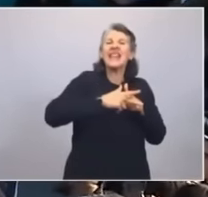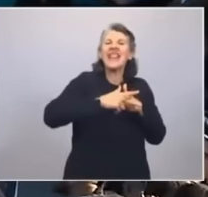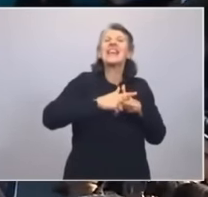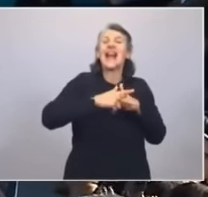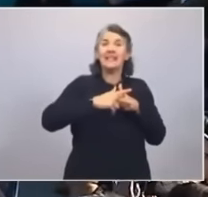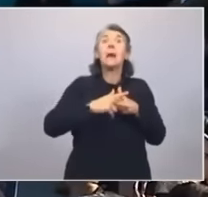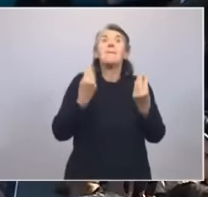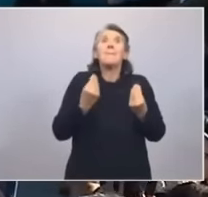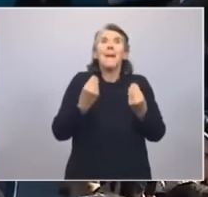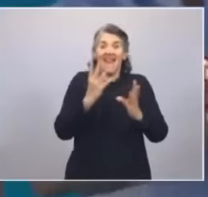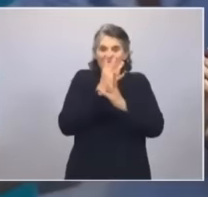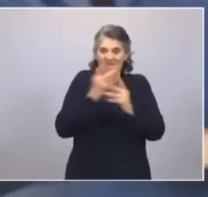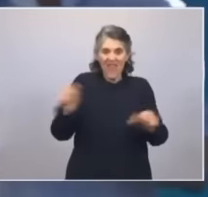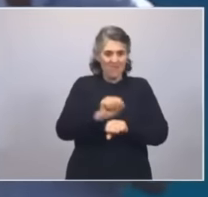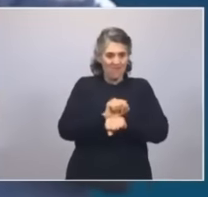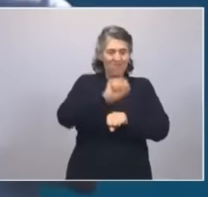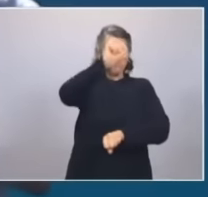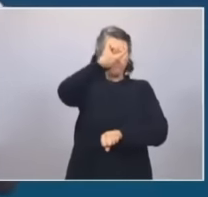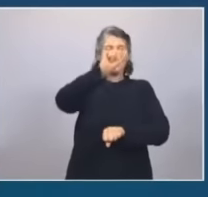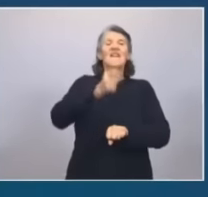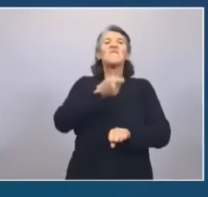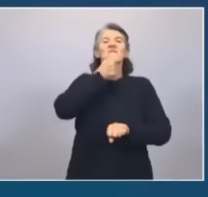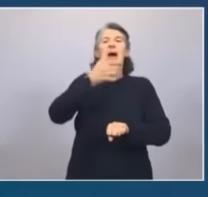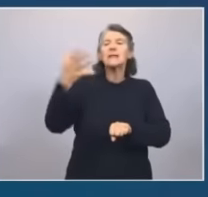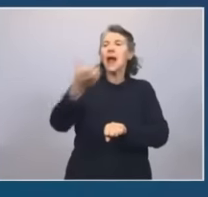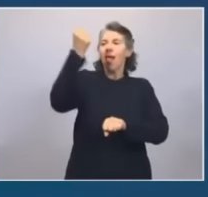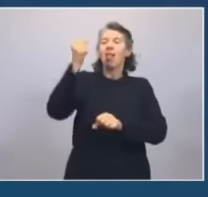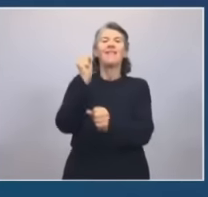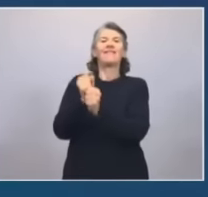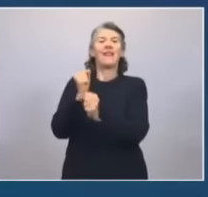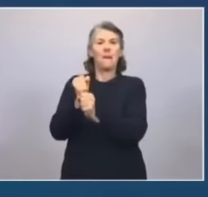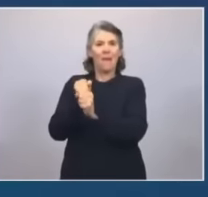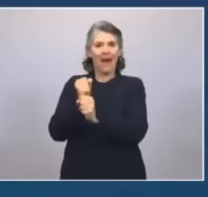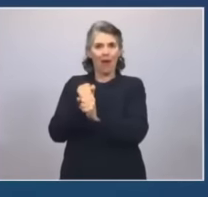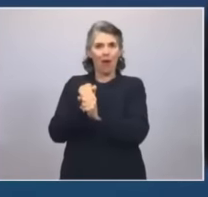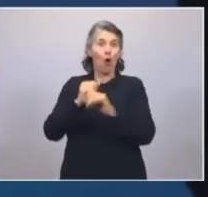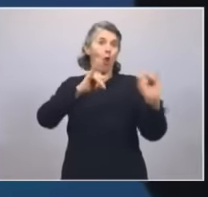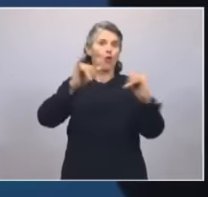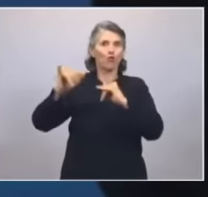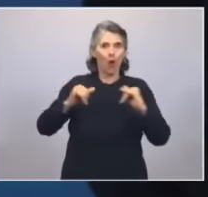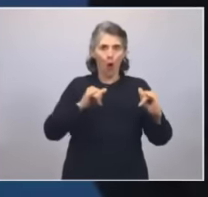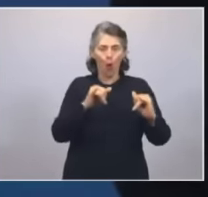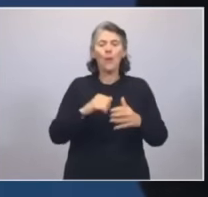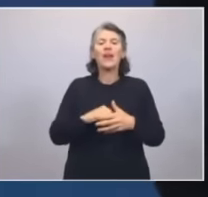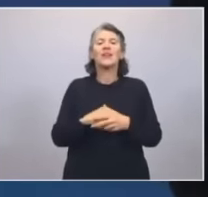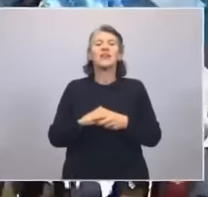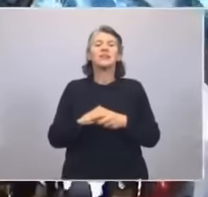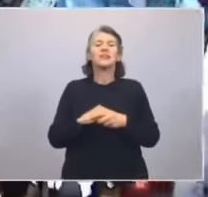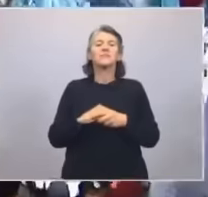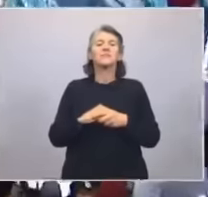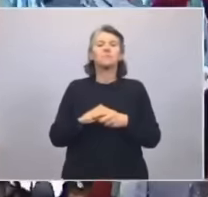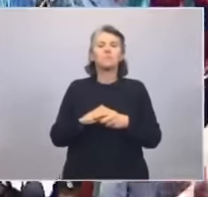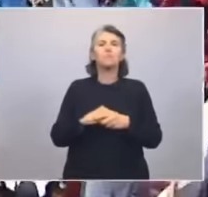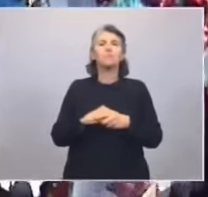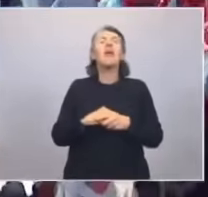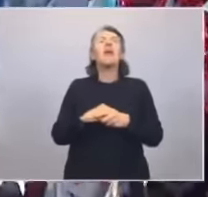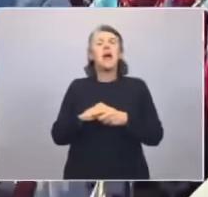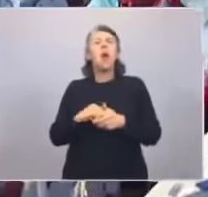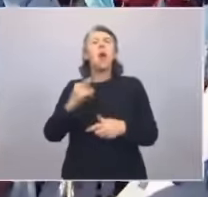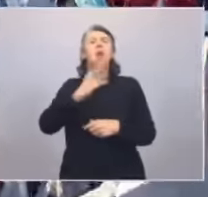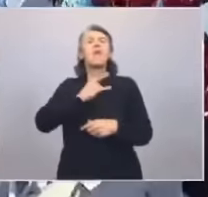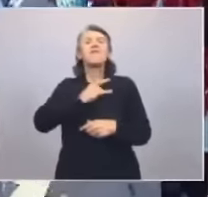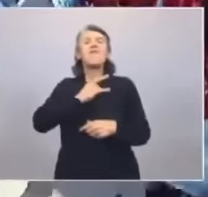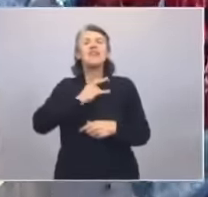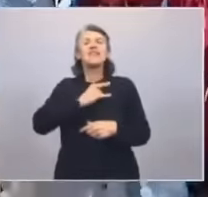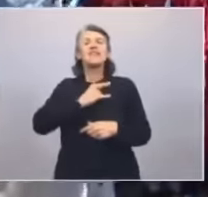salida laboral, que venimos a comprometernos en ampliar el sistema universitario,